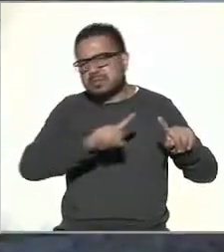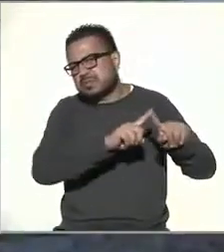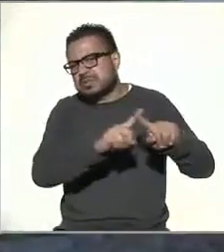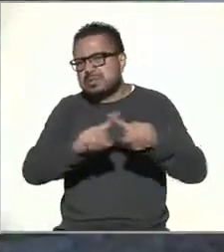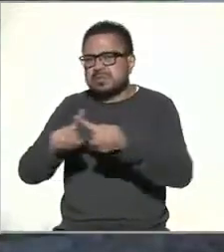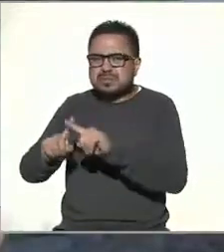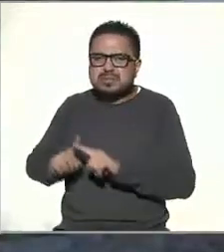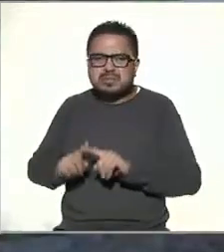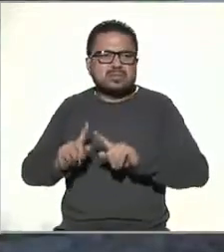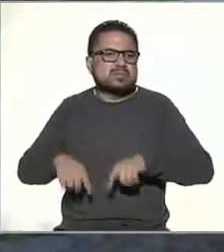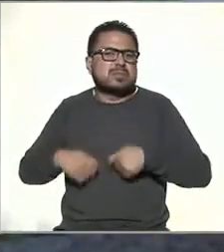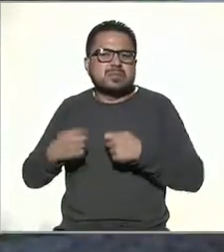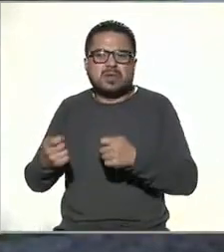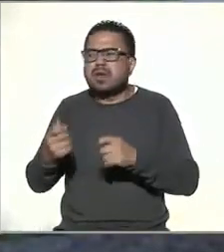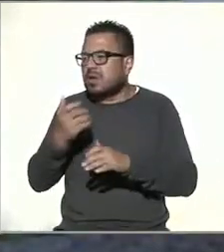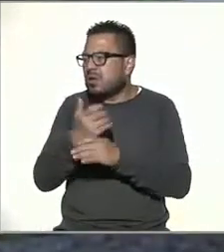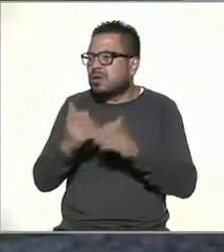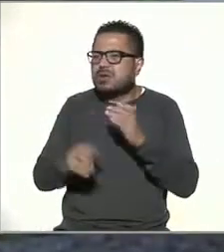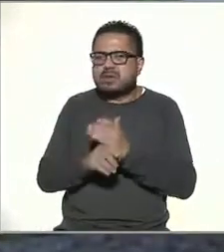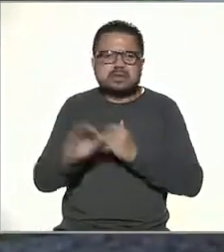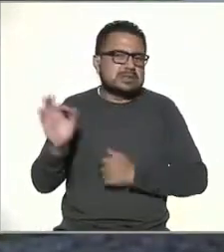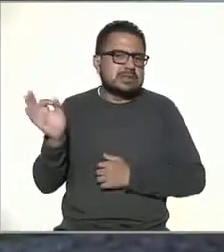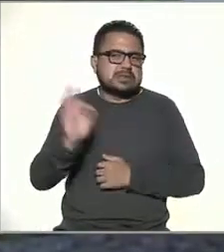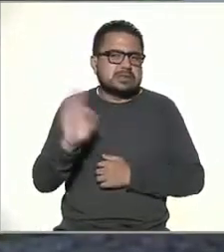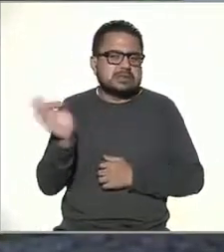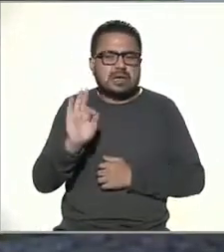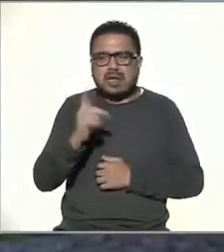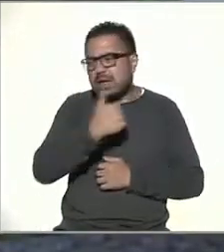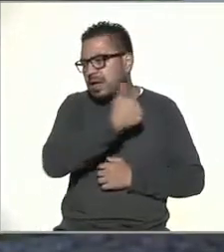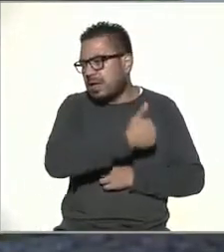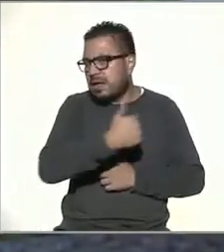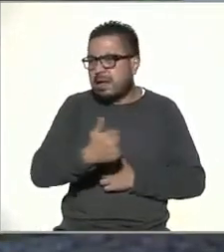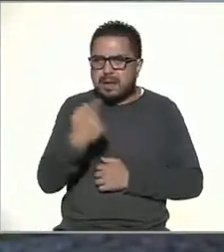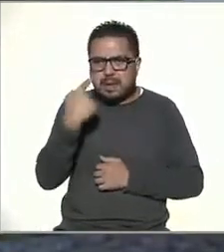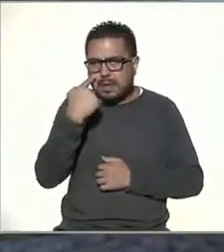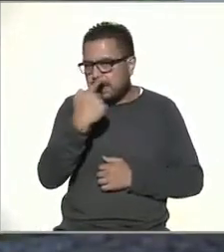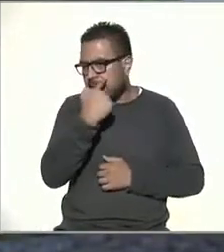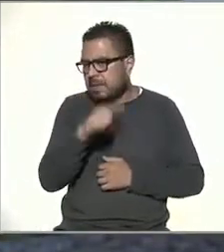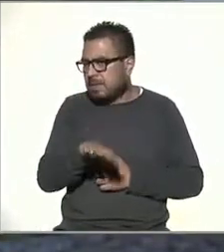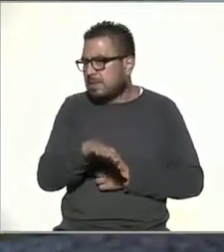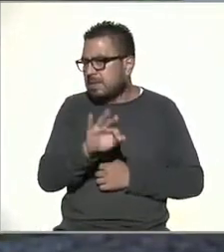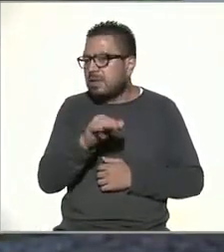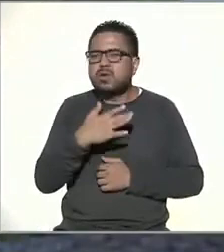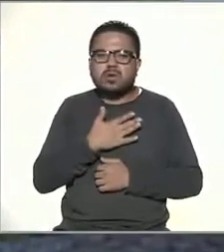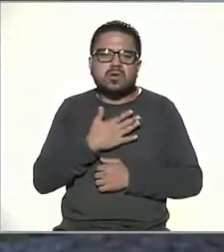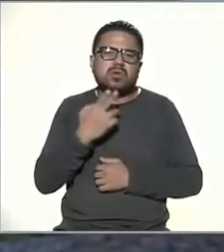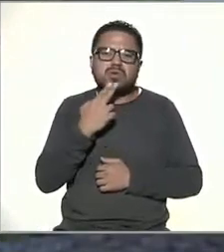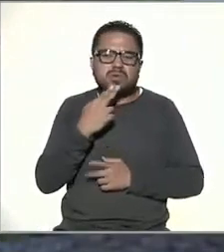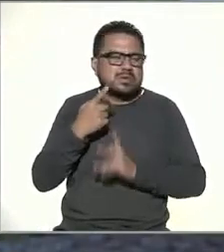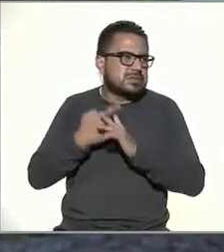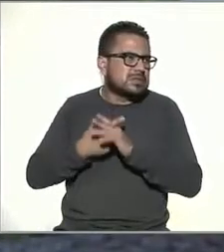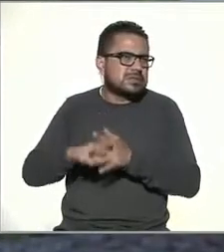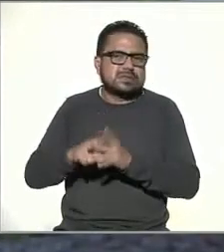también distintas herramientas según lo que cada quien quiera. yo empecé a utilizar internet